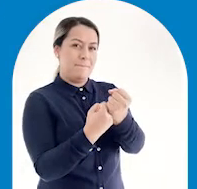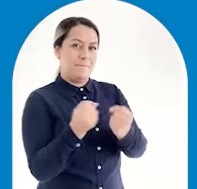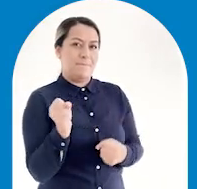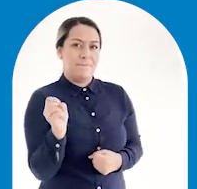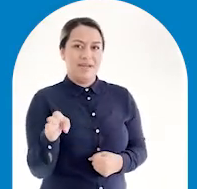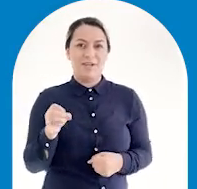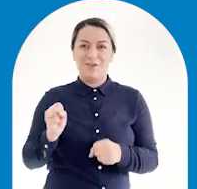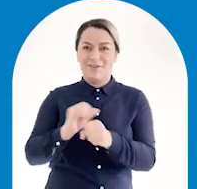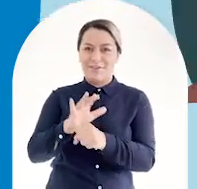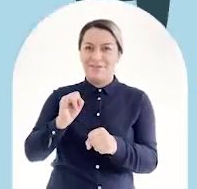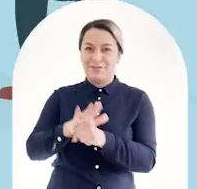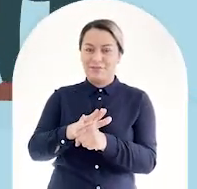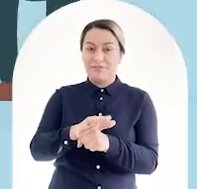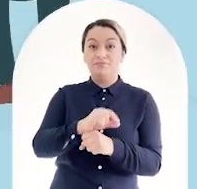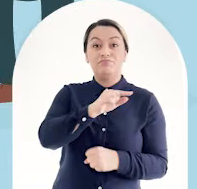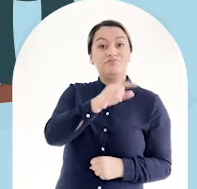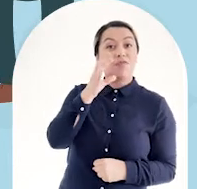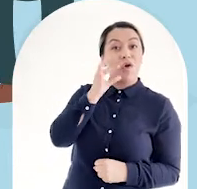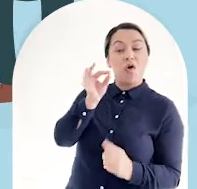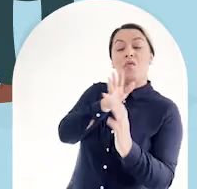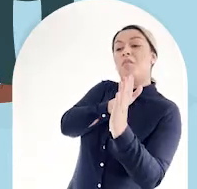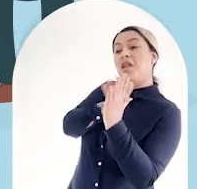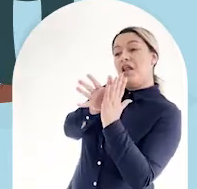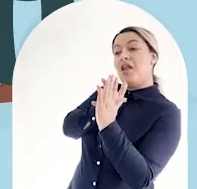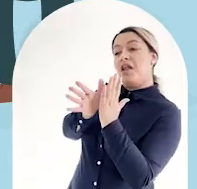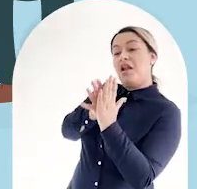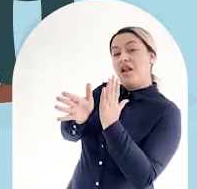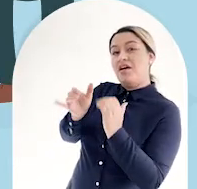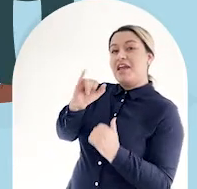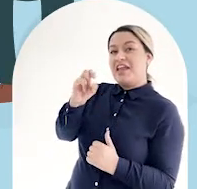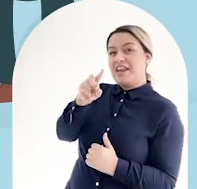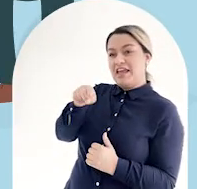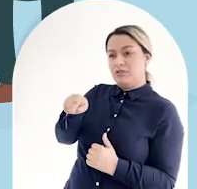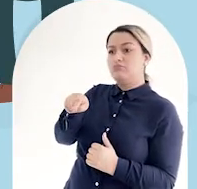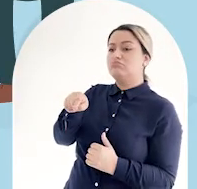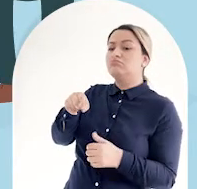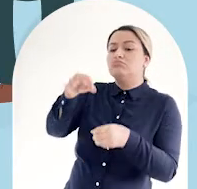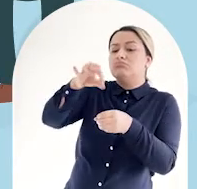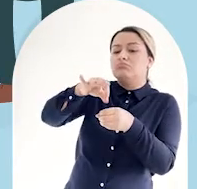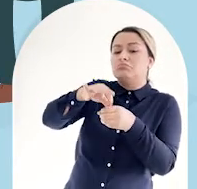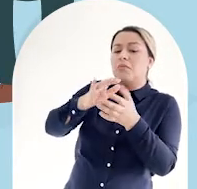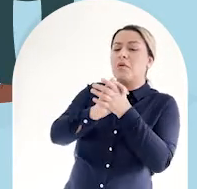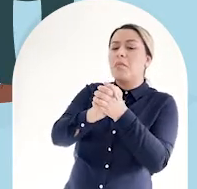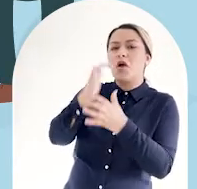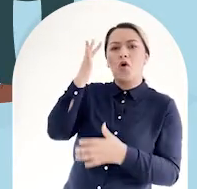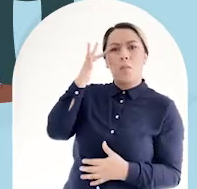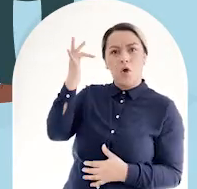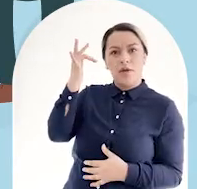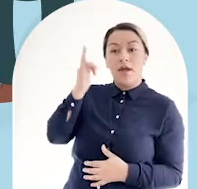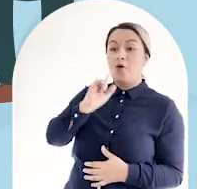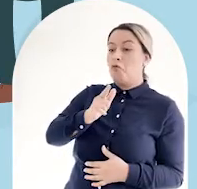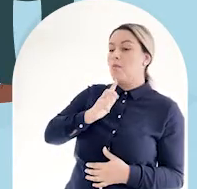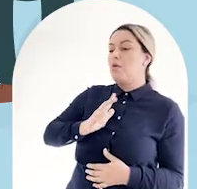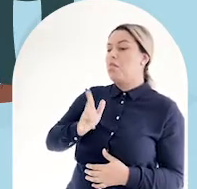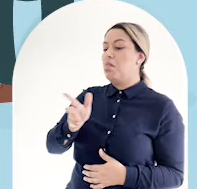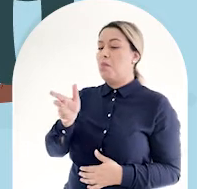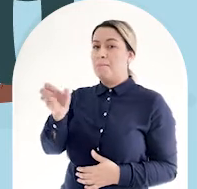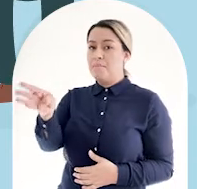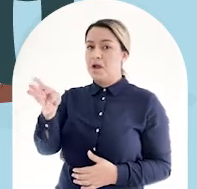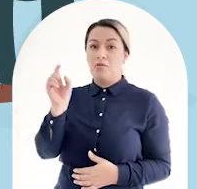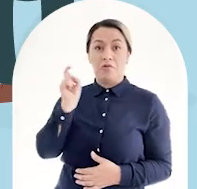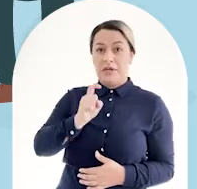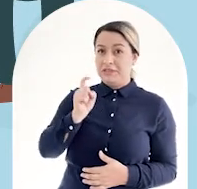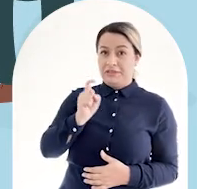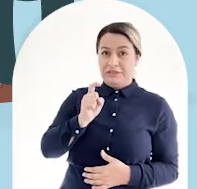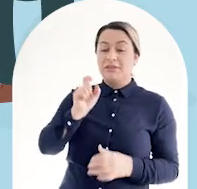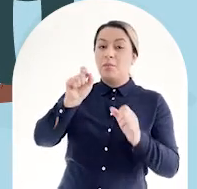Don Jacinto le cuenta que es una alcancía amiga del ahorro porque, primero, no tiene que ir al banco, pues